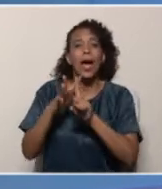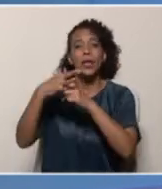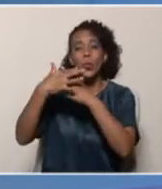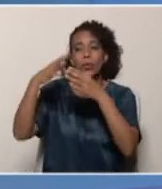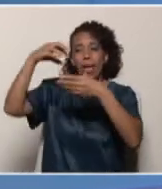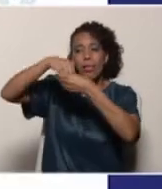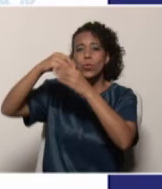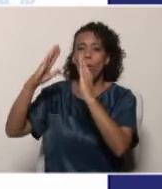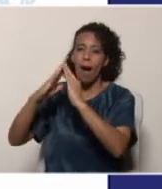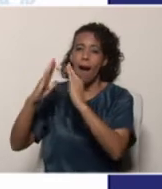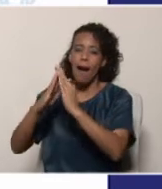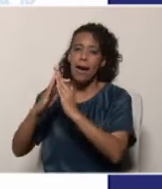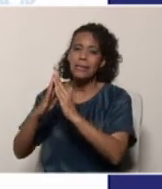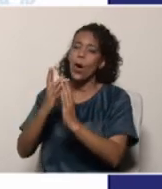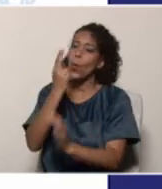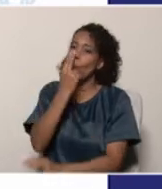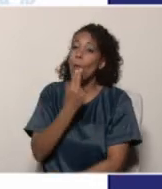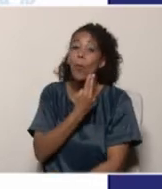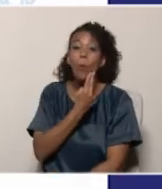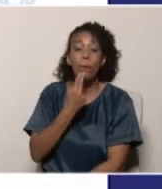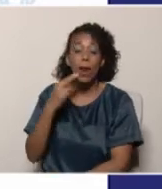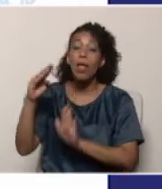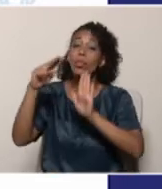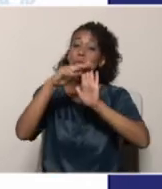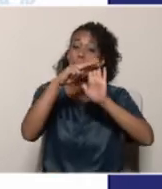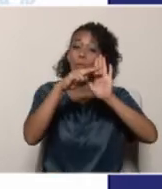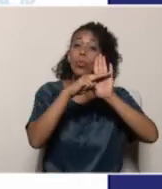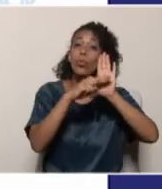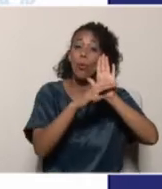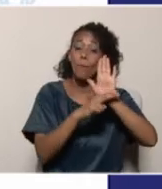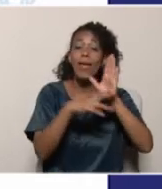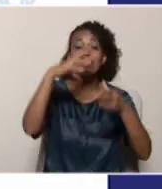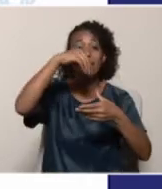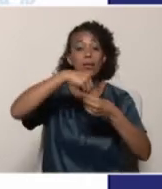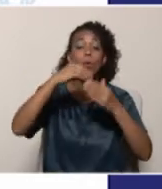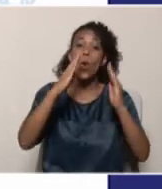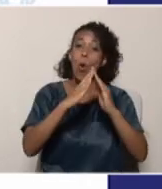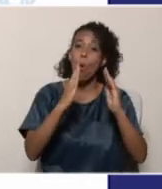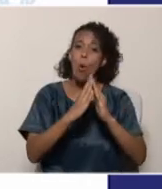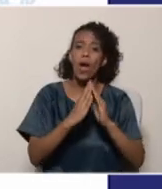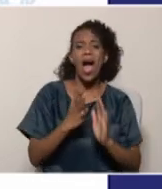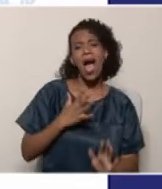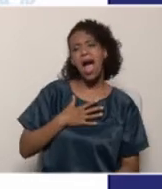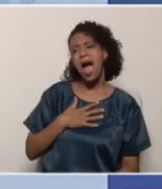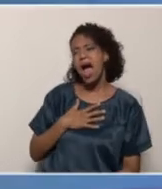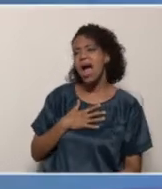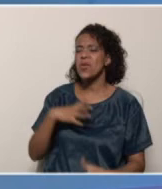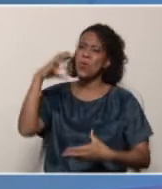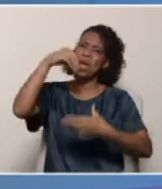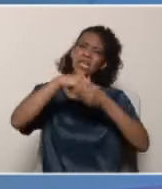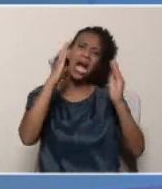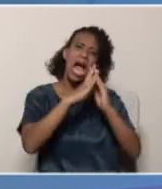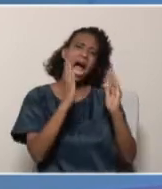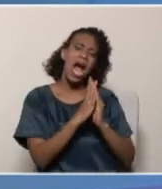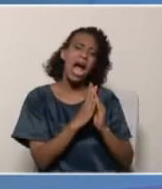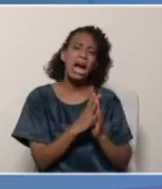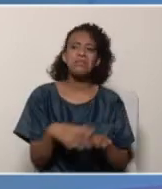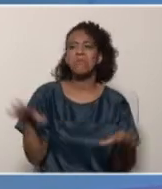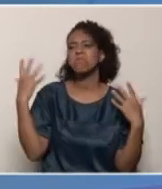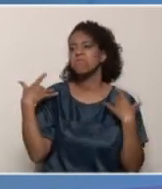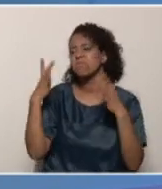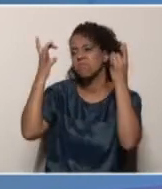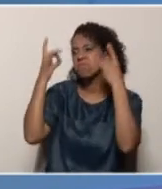en casa, debemos cumplir con normas y reglas dentro del hogar. No porque estamos en cuarentena debemos